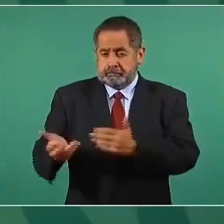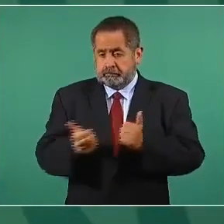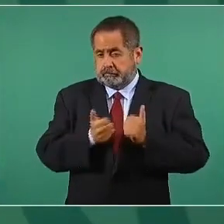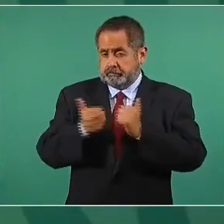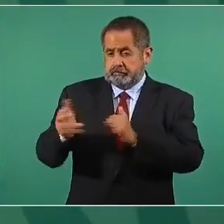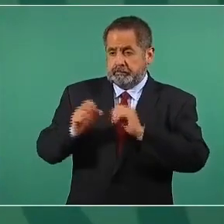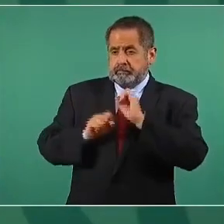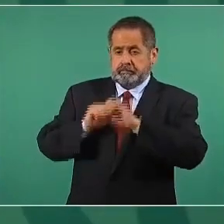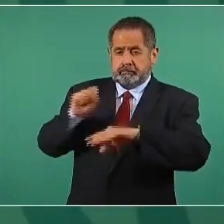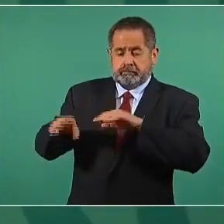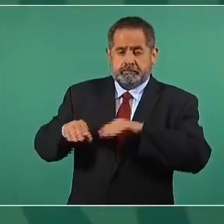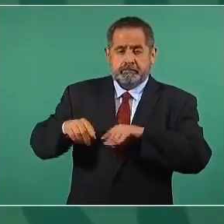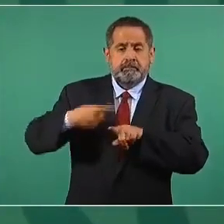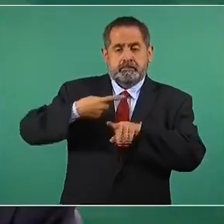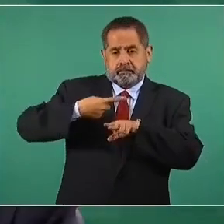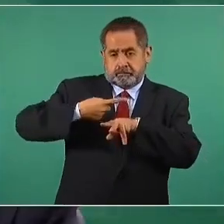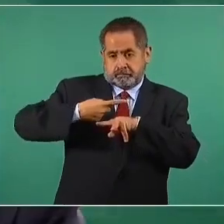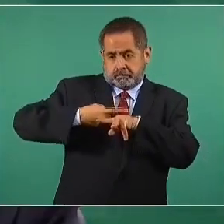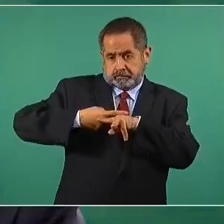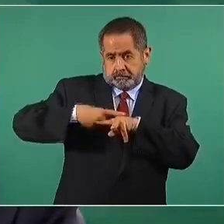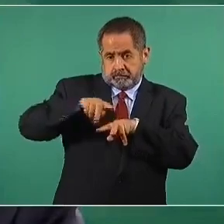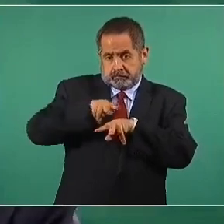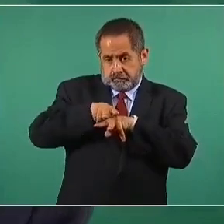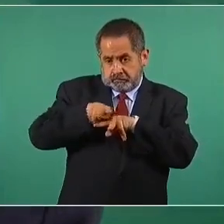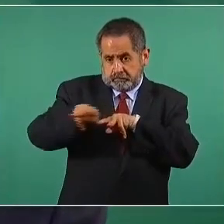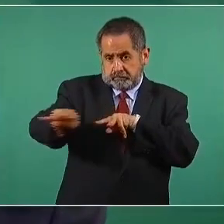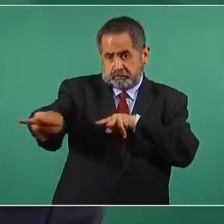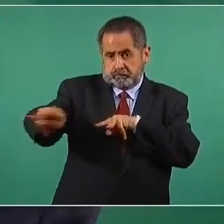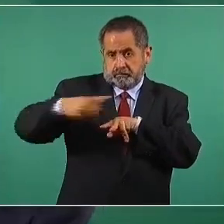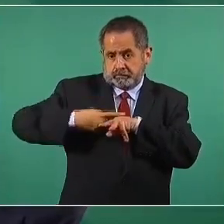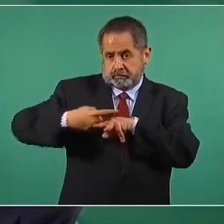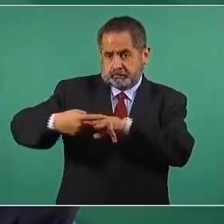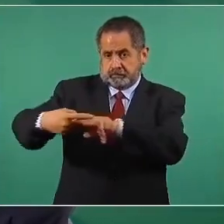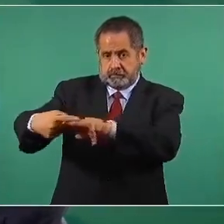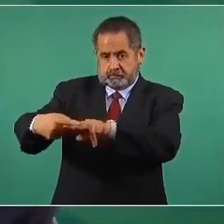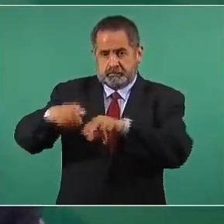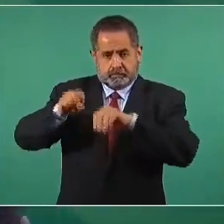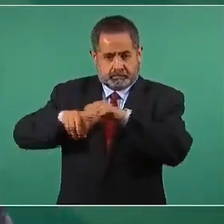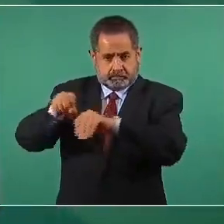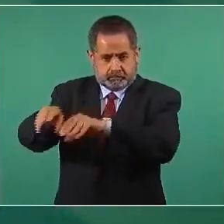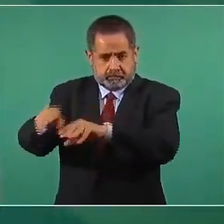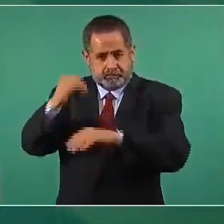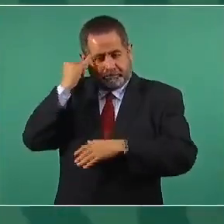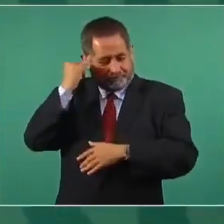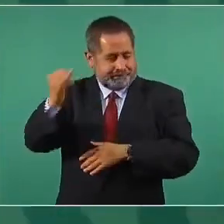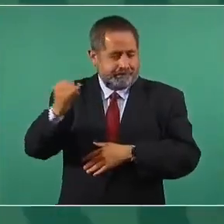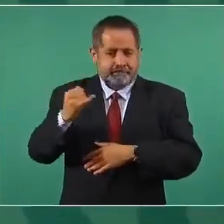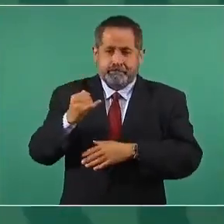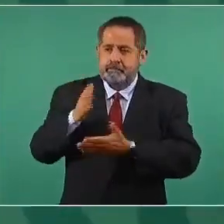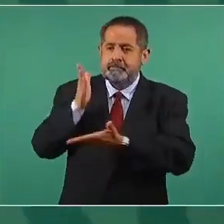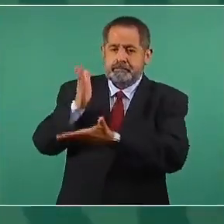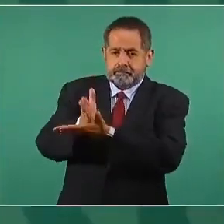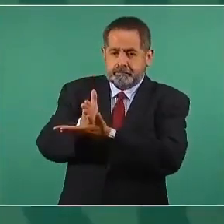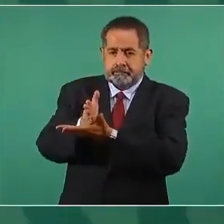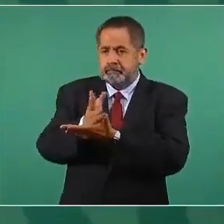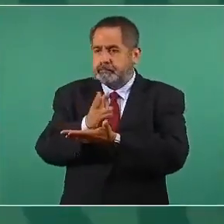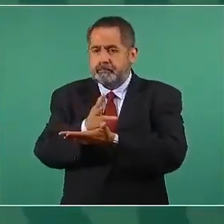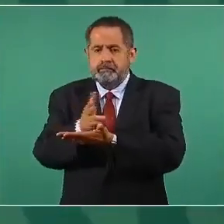y poner los rieles y hacer las estaciones